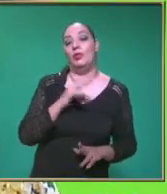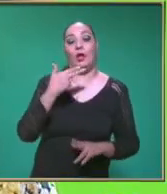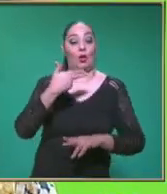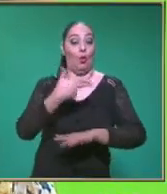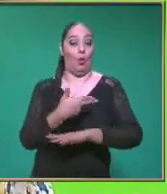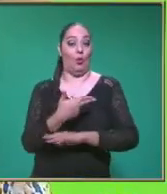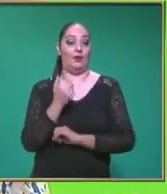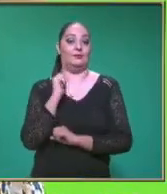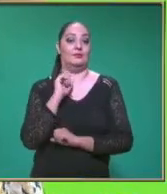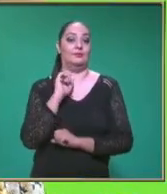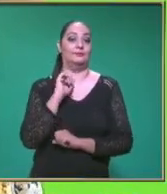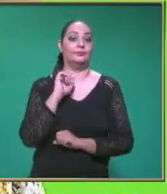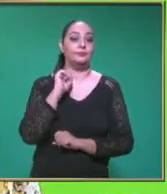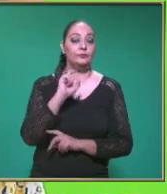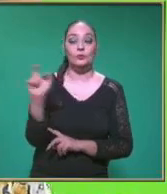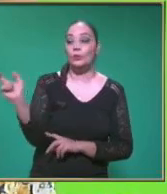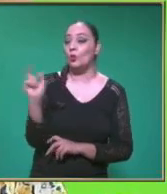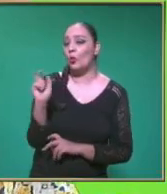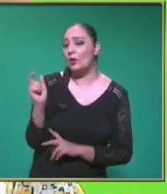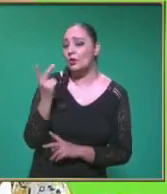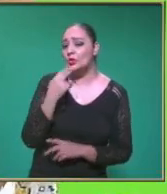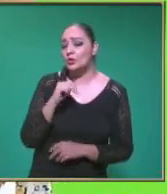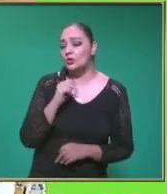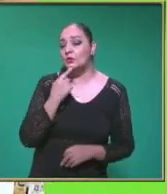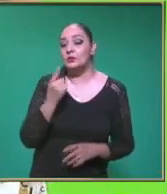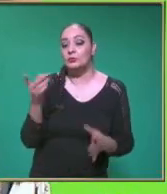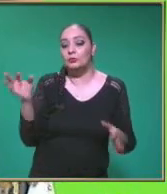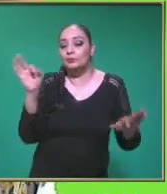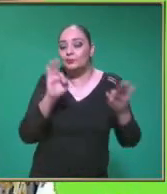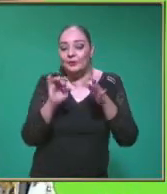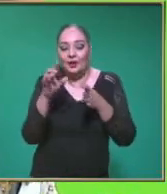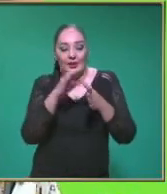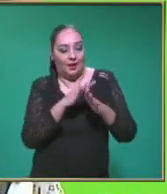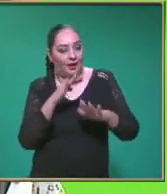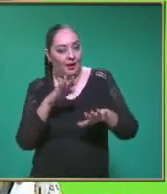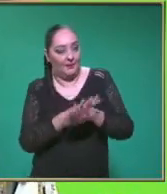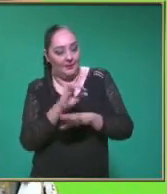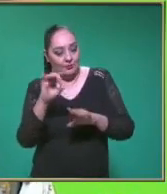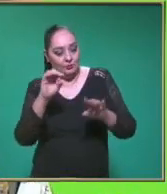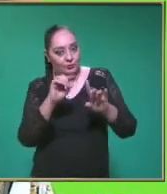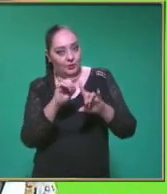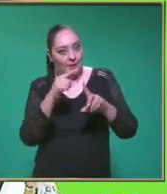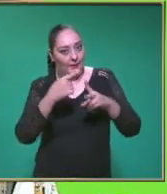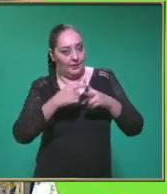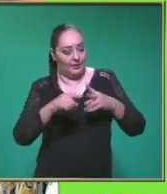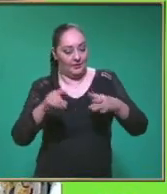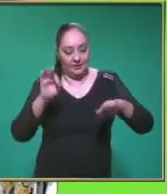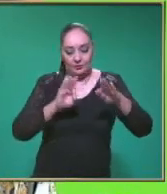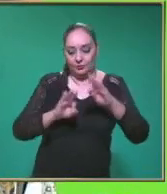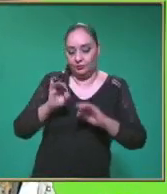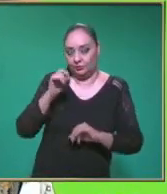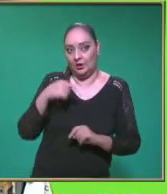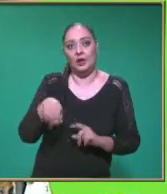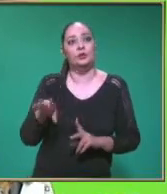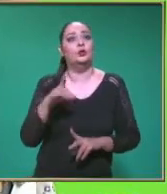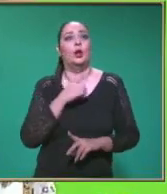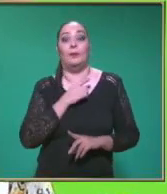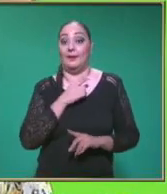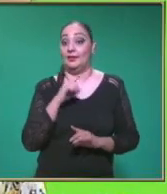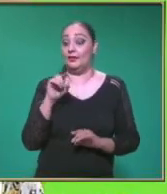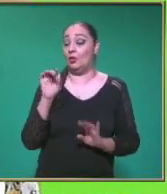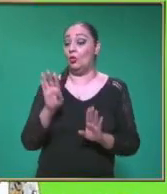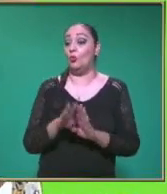Y al momento De nuestra expresión Matemática Al final Fíjense Estamos hablando De puras unidades De medida ¿Ok?